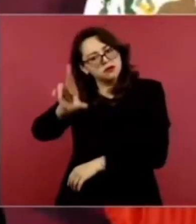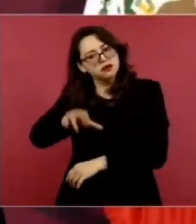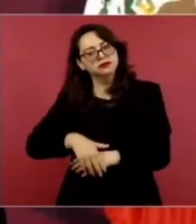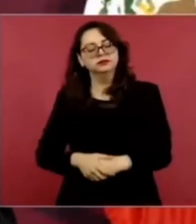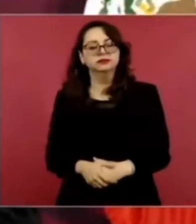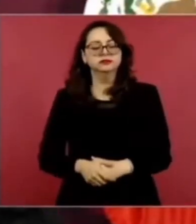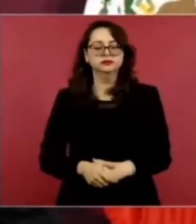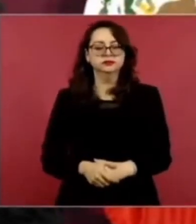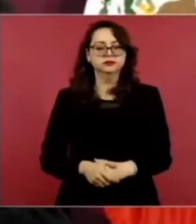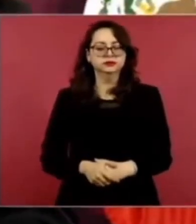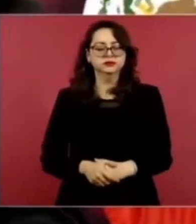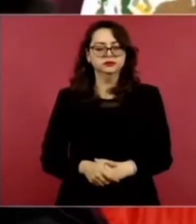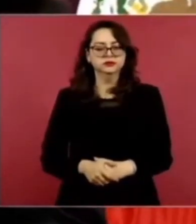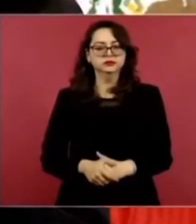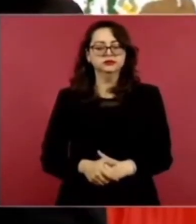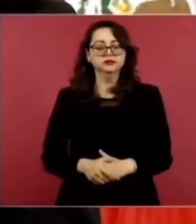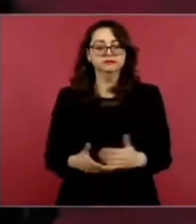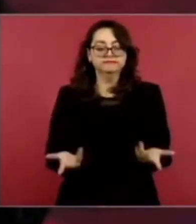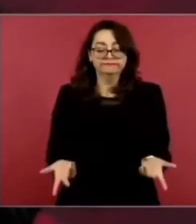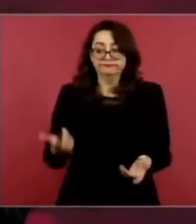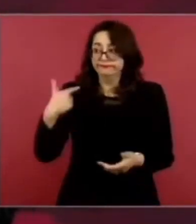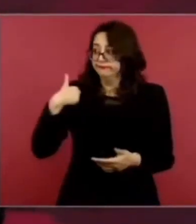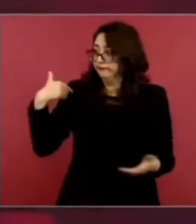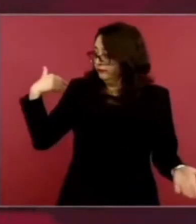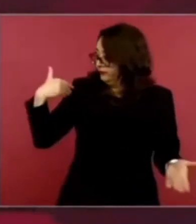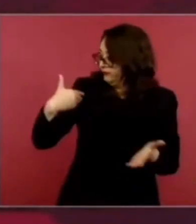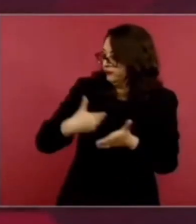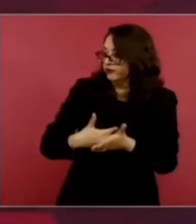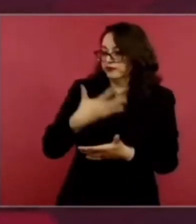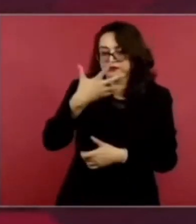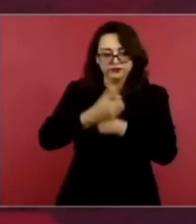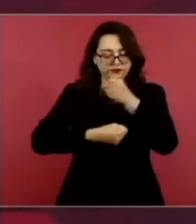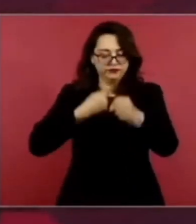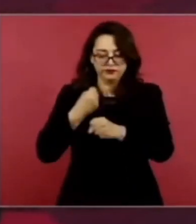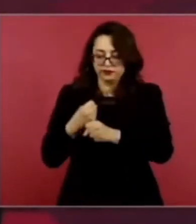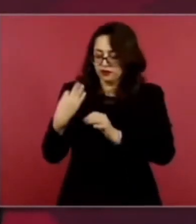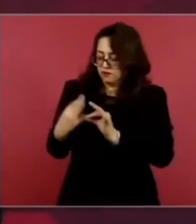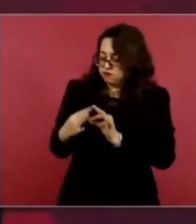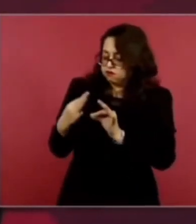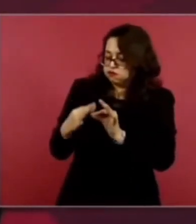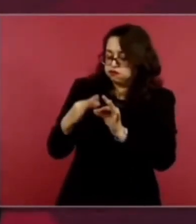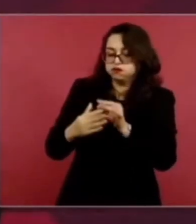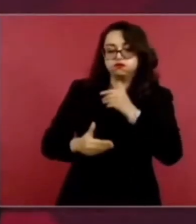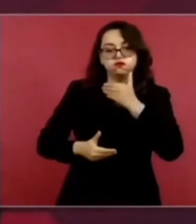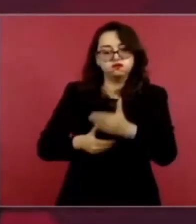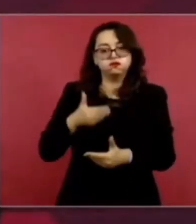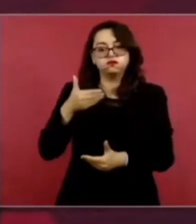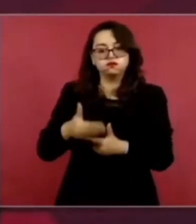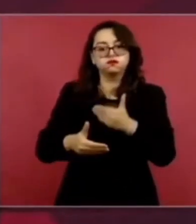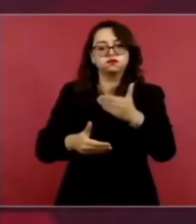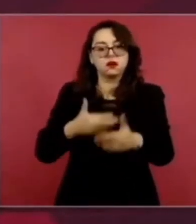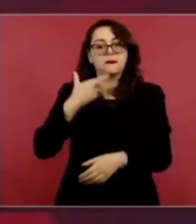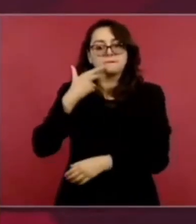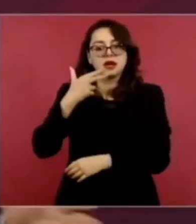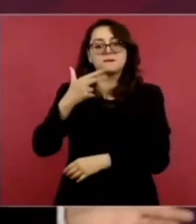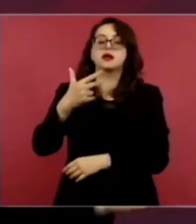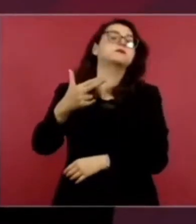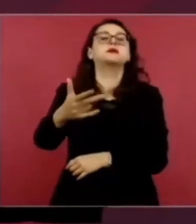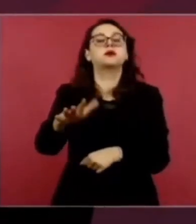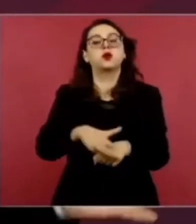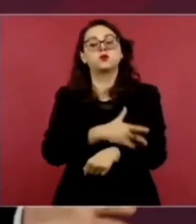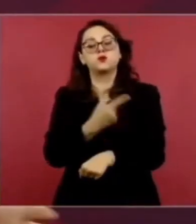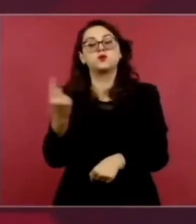Yo he podido avanzar porque he tenido, pues, el apoyo de